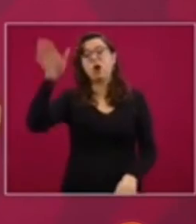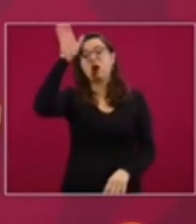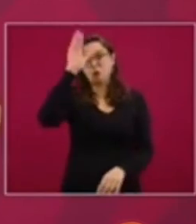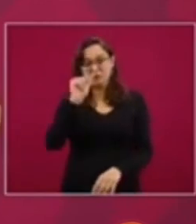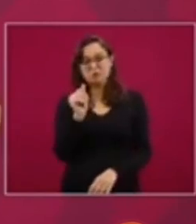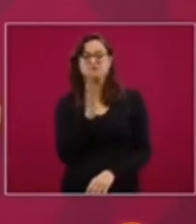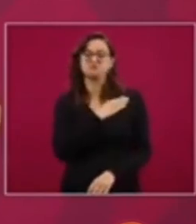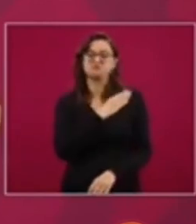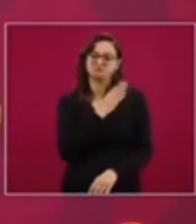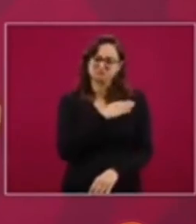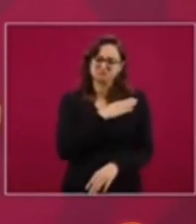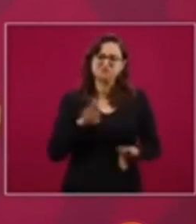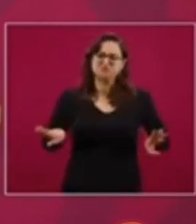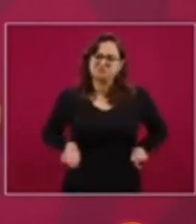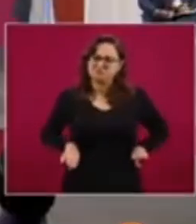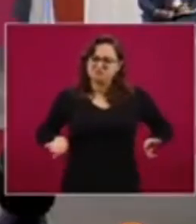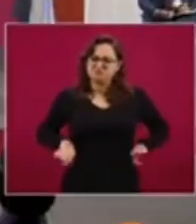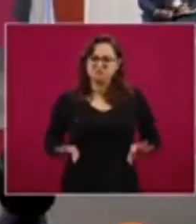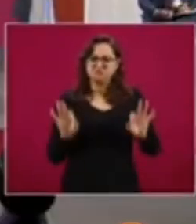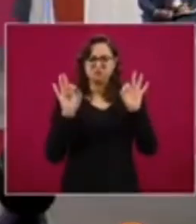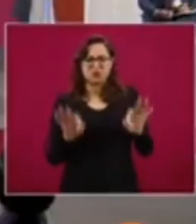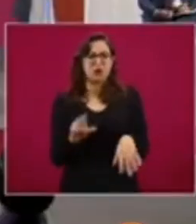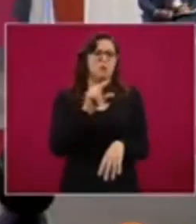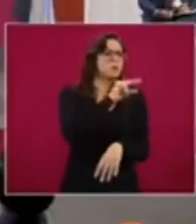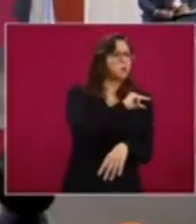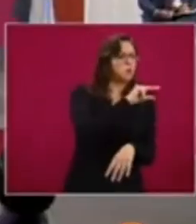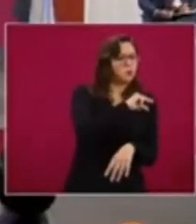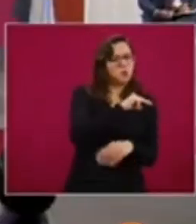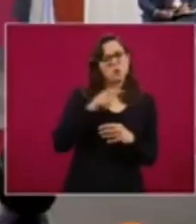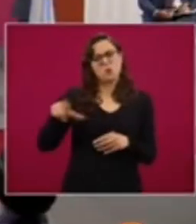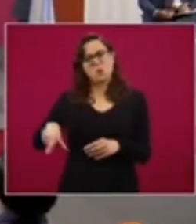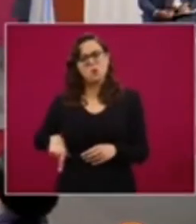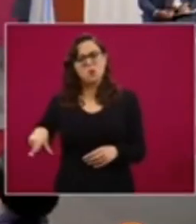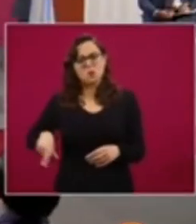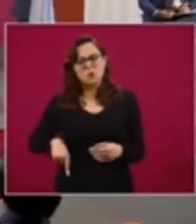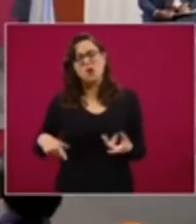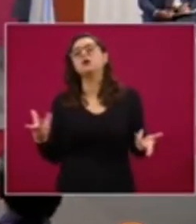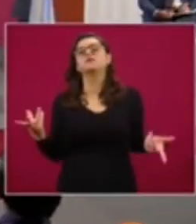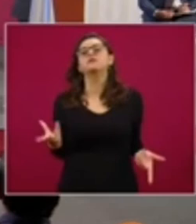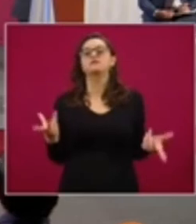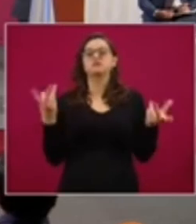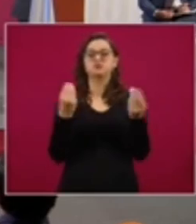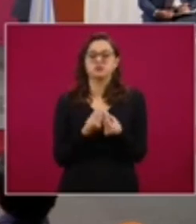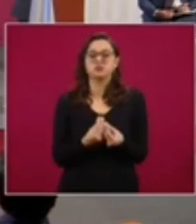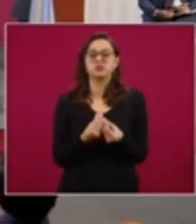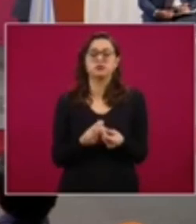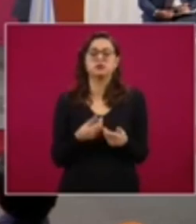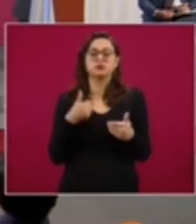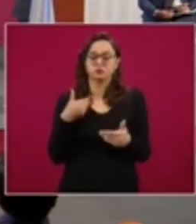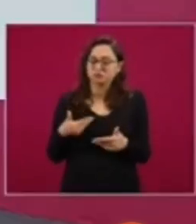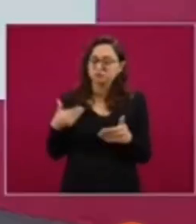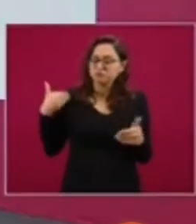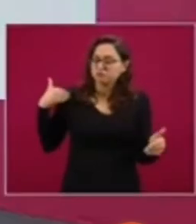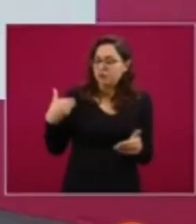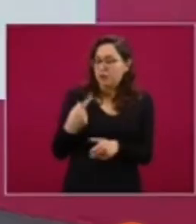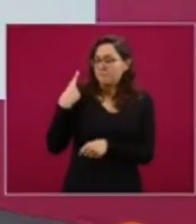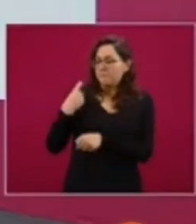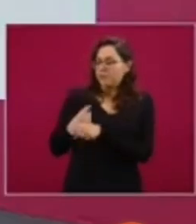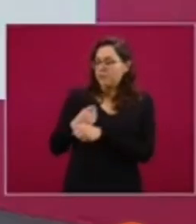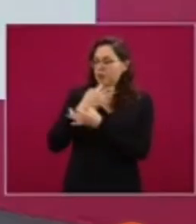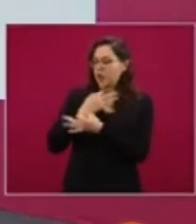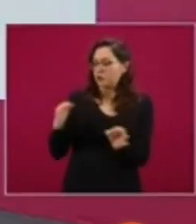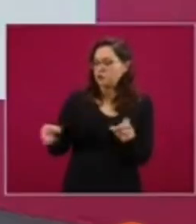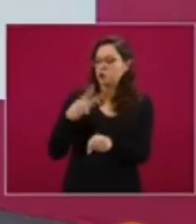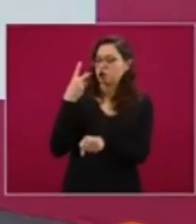entre el sector público y el sector privado. Estamos ya trabajando en el tercer anuncio esperamos pronto, señor